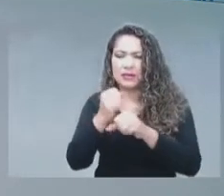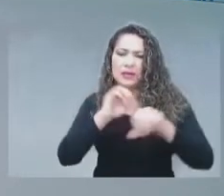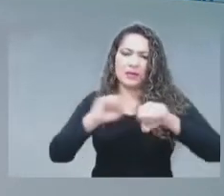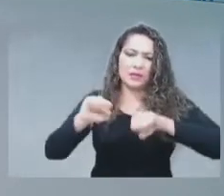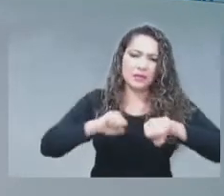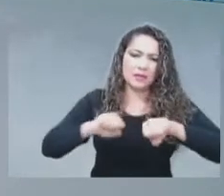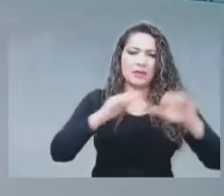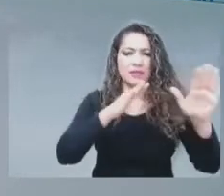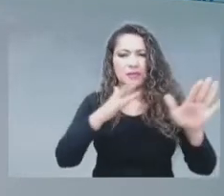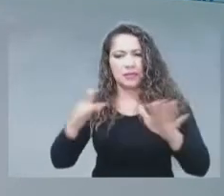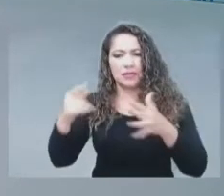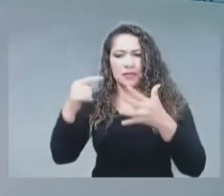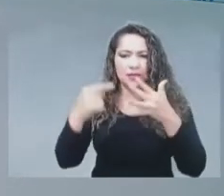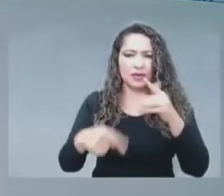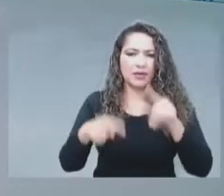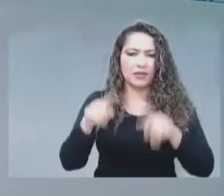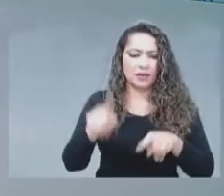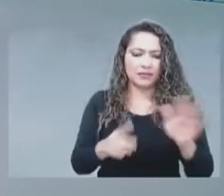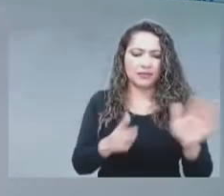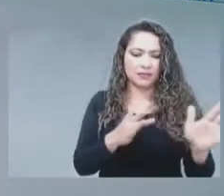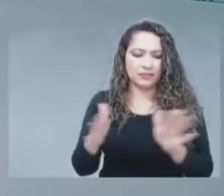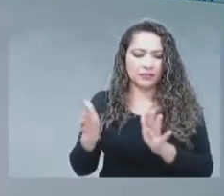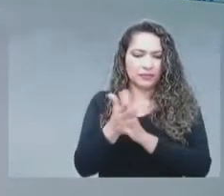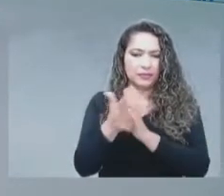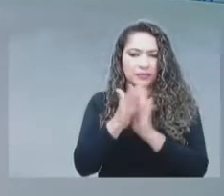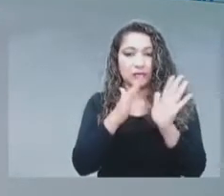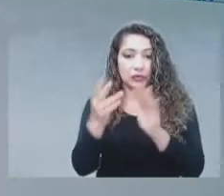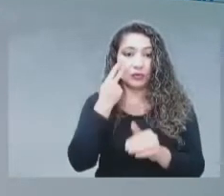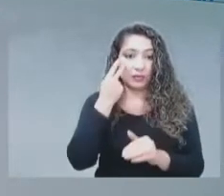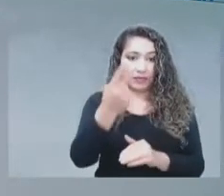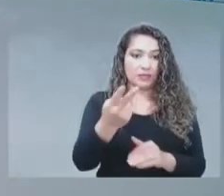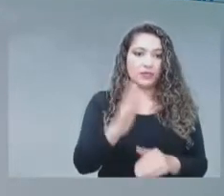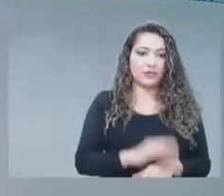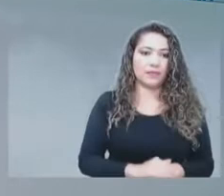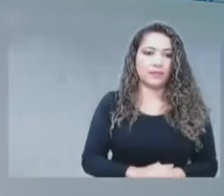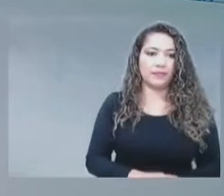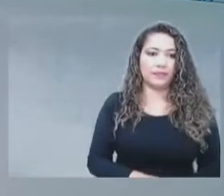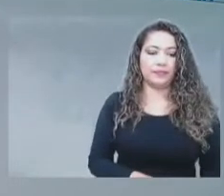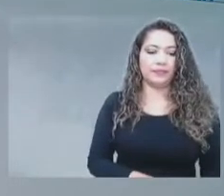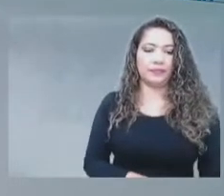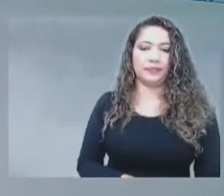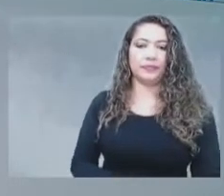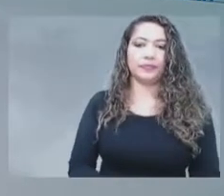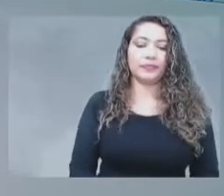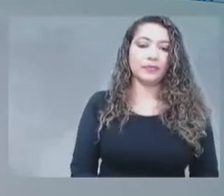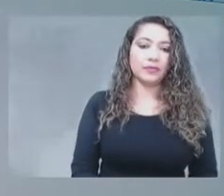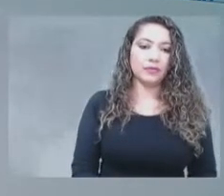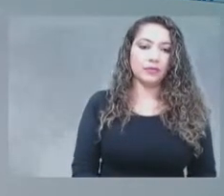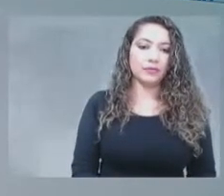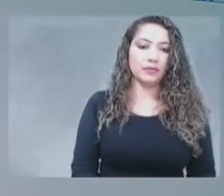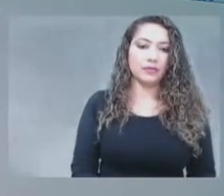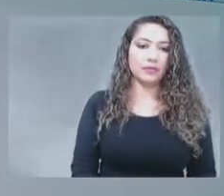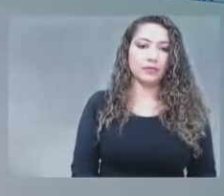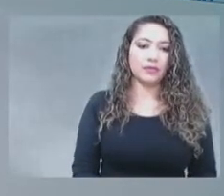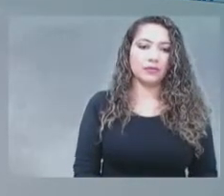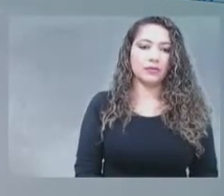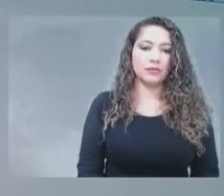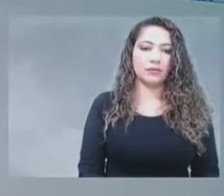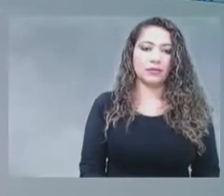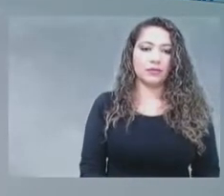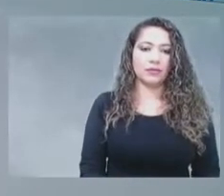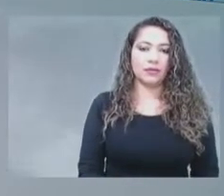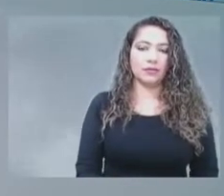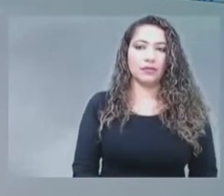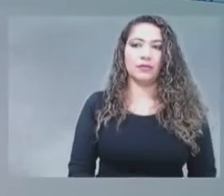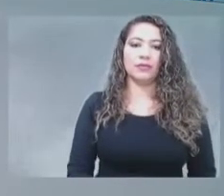productivos, que ustedes ven ahí en la pantalla. Son los sectores que más contribuyen al crecimiento del Producto Interno Bruto del